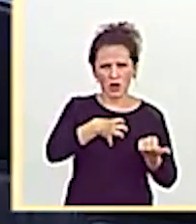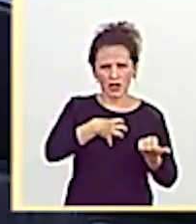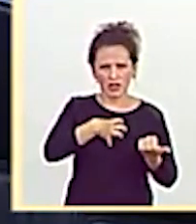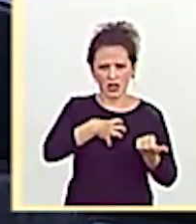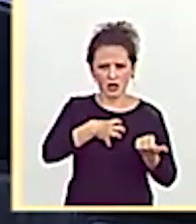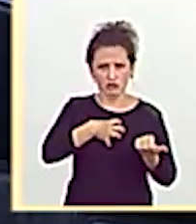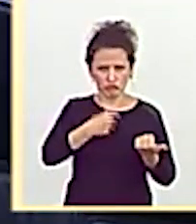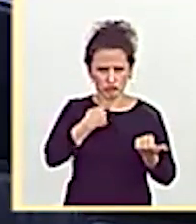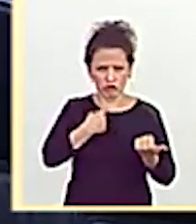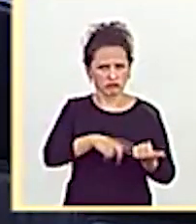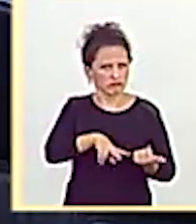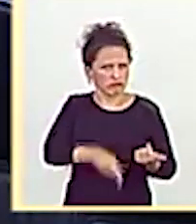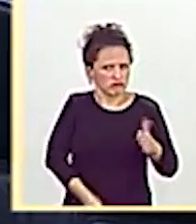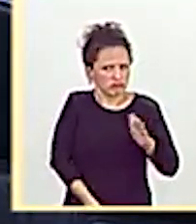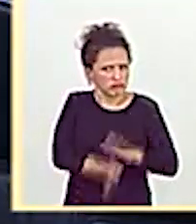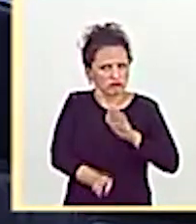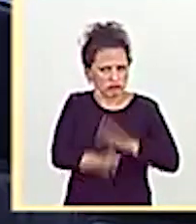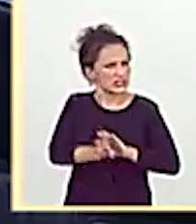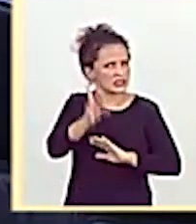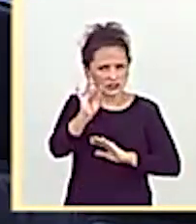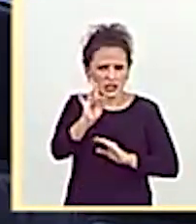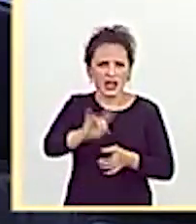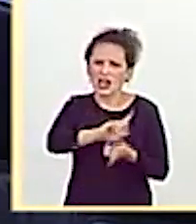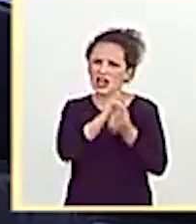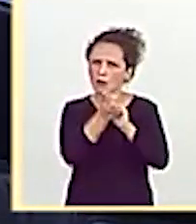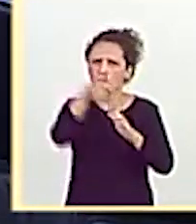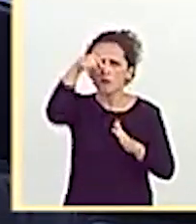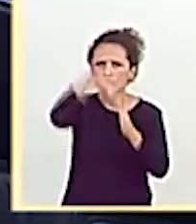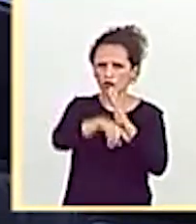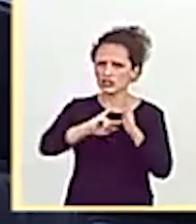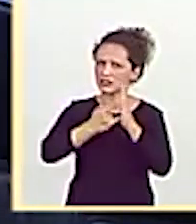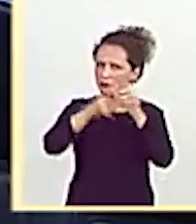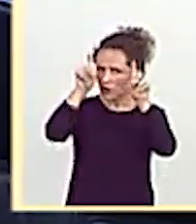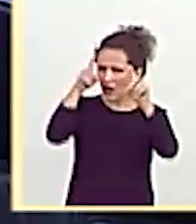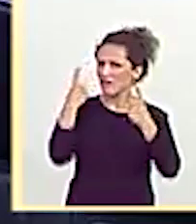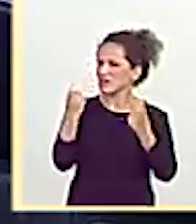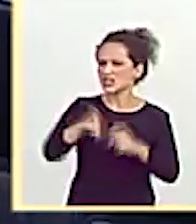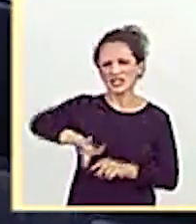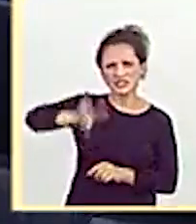convicción de que hay que activar cambios profundos en nuestro sistema educativo, sí.